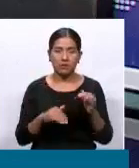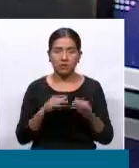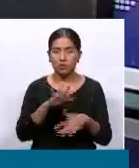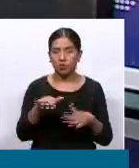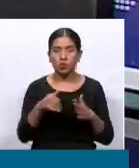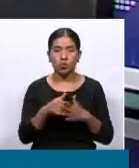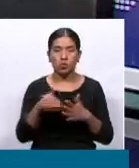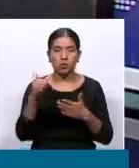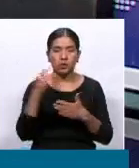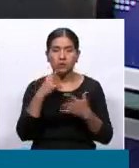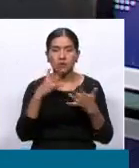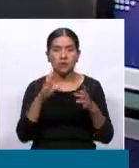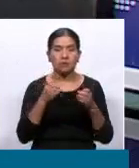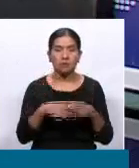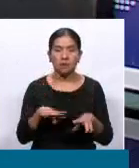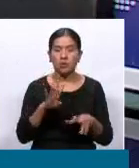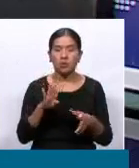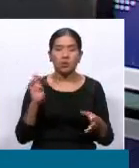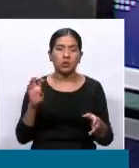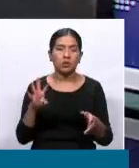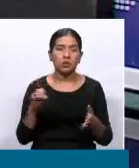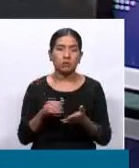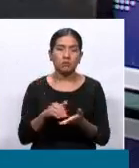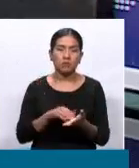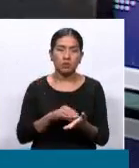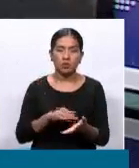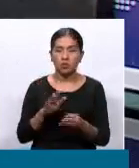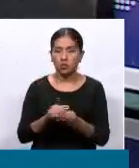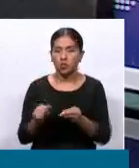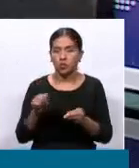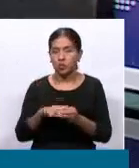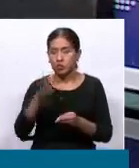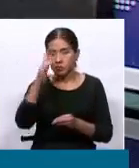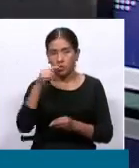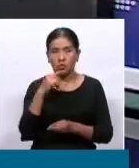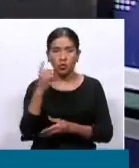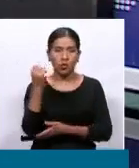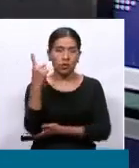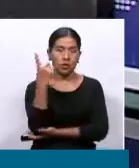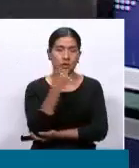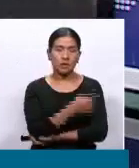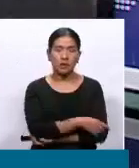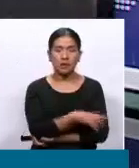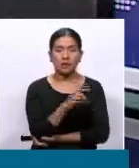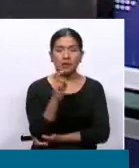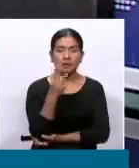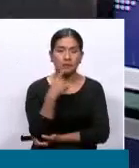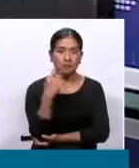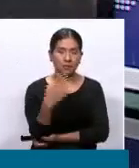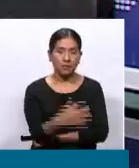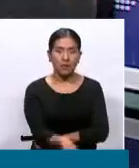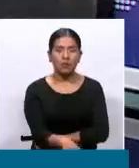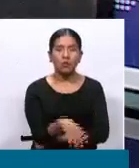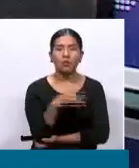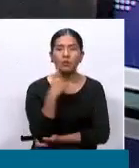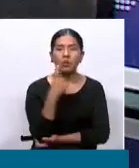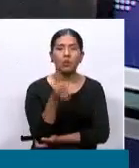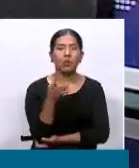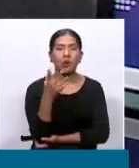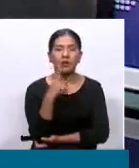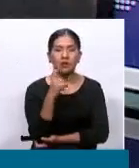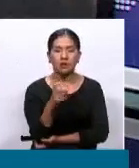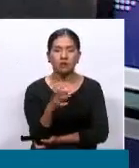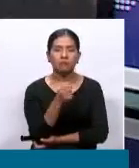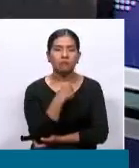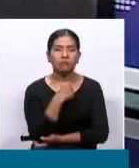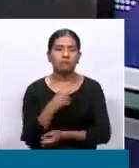perdiendo 440 millones de dólares por 11 días de paro, ¿cuánto tendría que recibir por